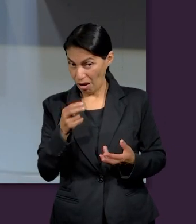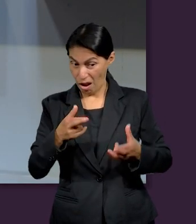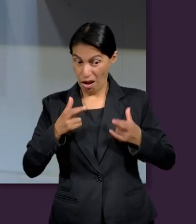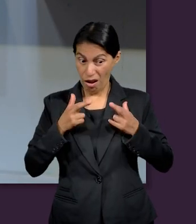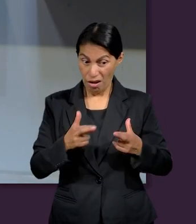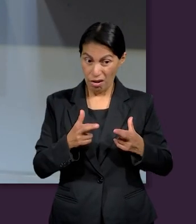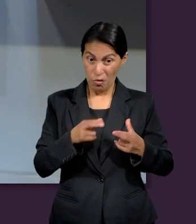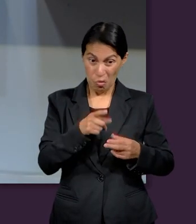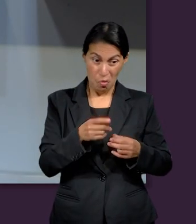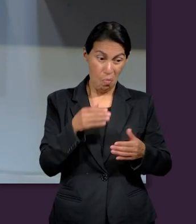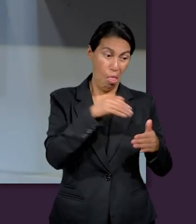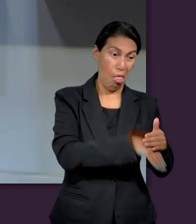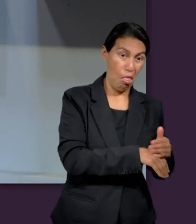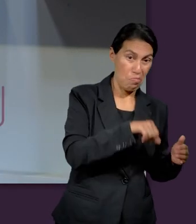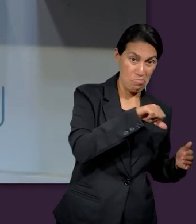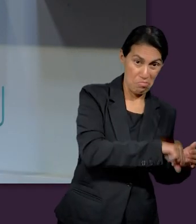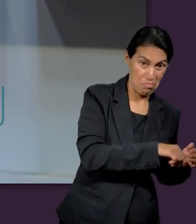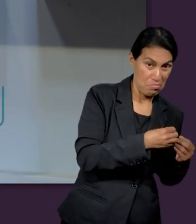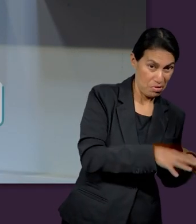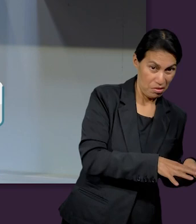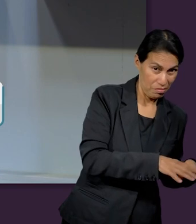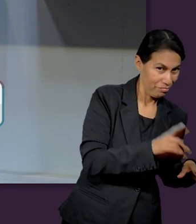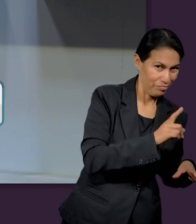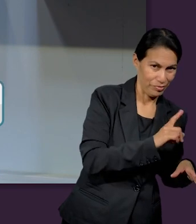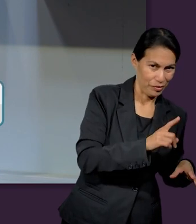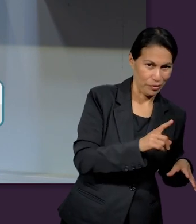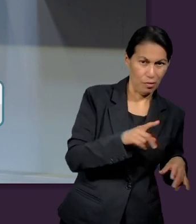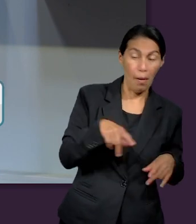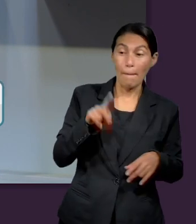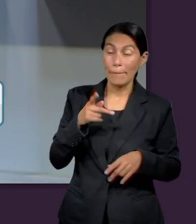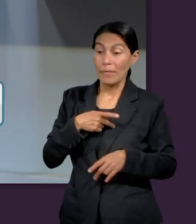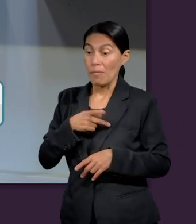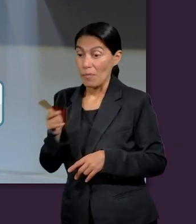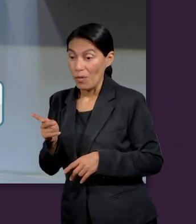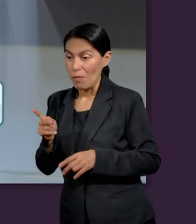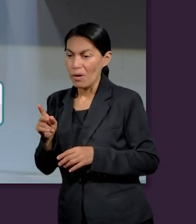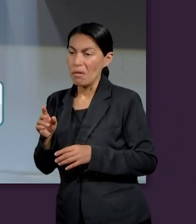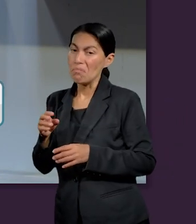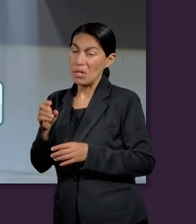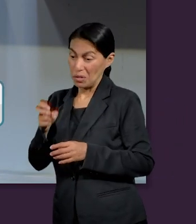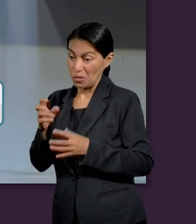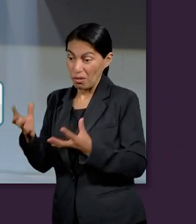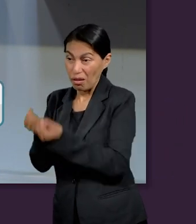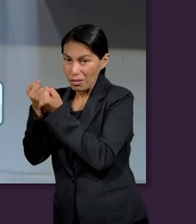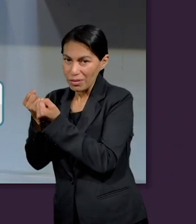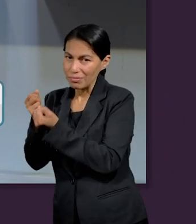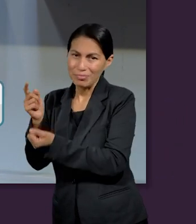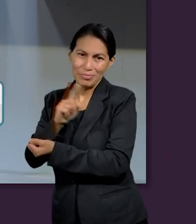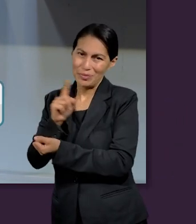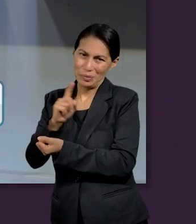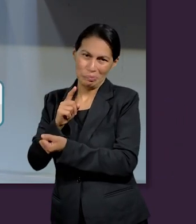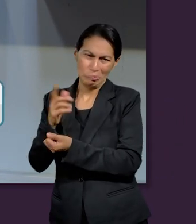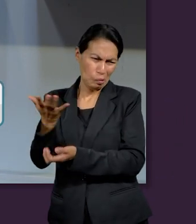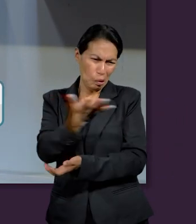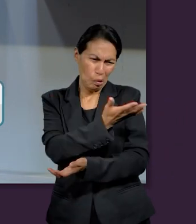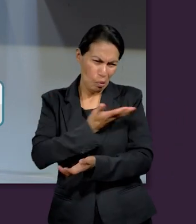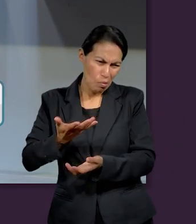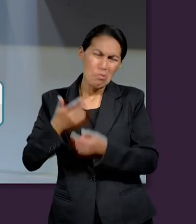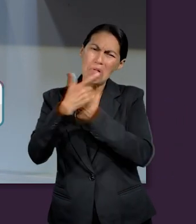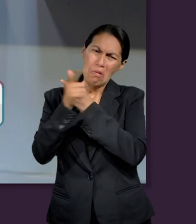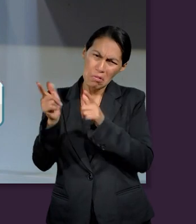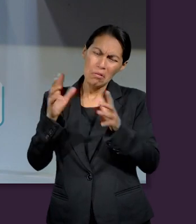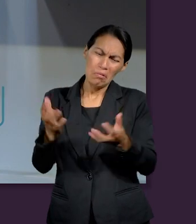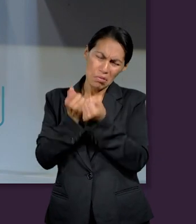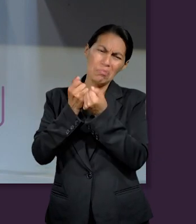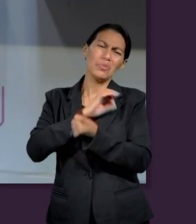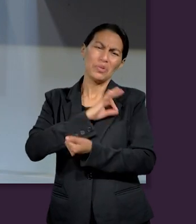ser rico no quiere decir que te vas a perder pero tampoco ser pobre quiere decir que te puedes salvar y el señor Jesucristo dice que